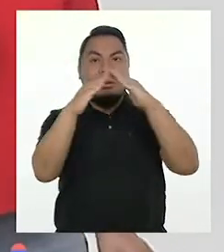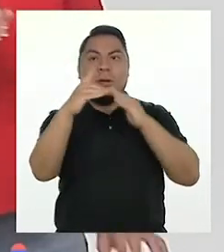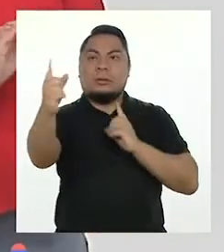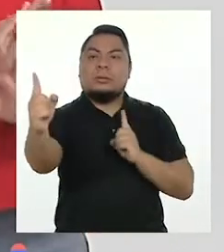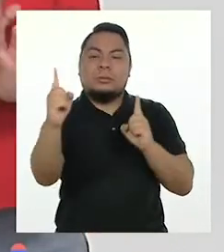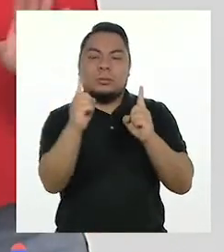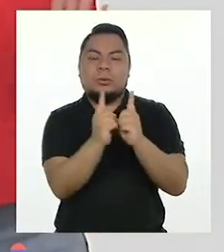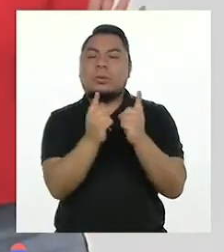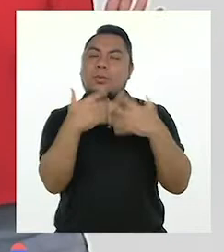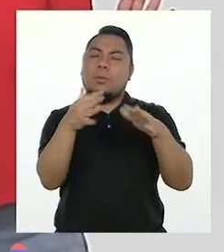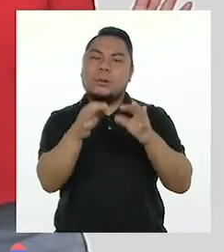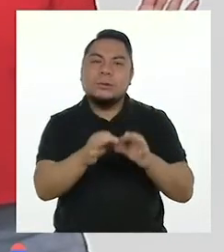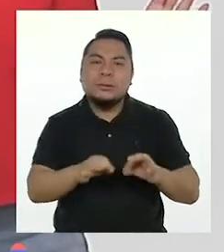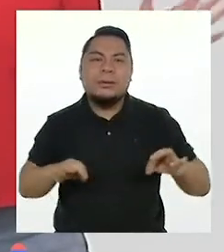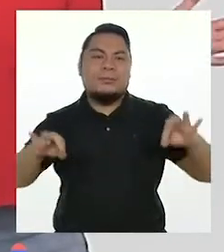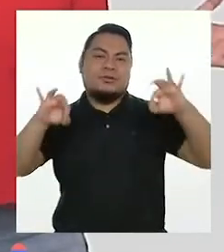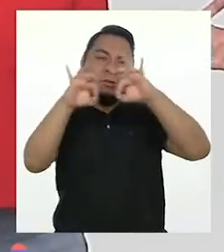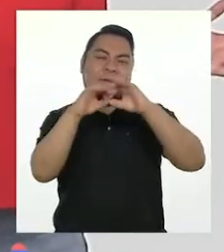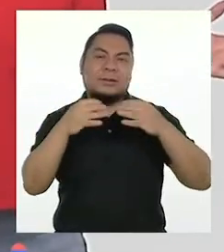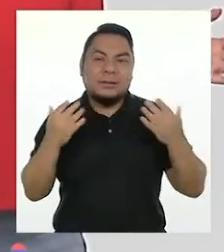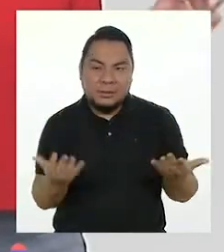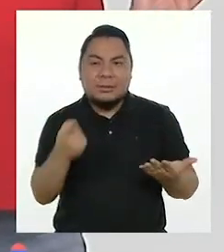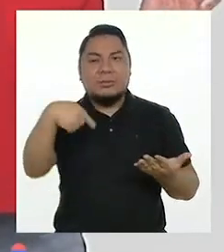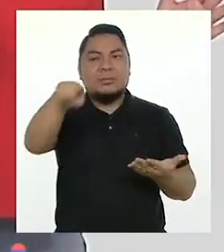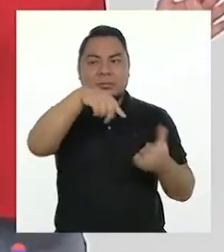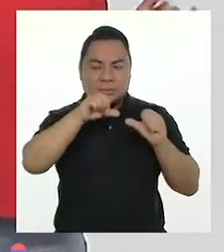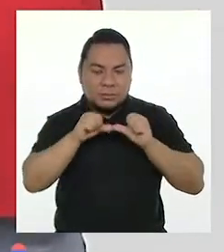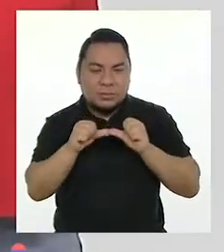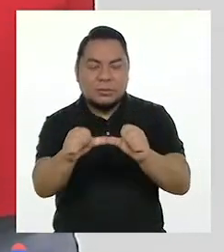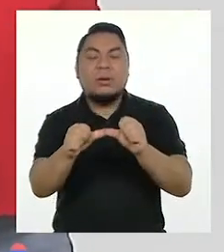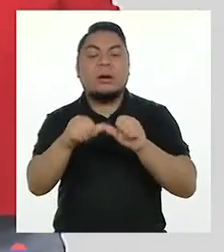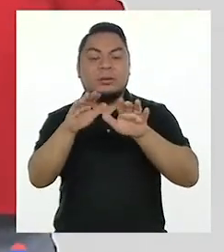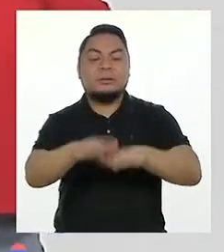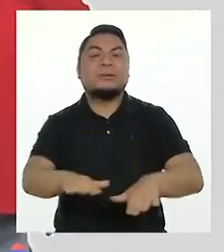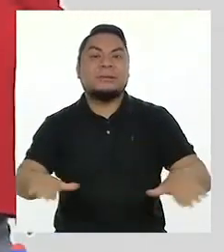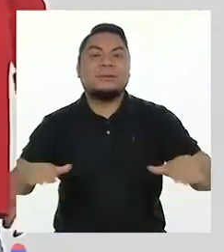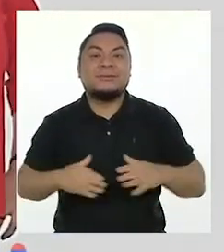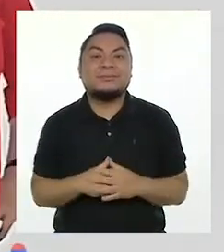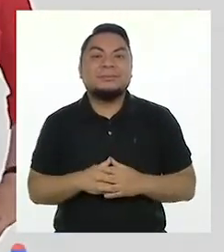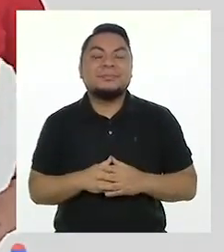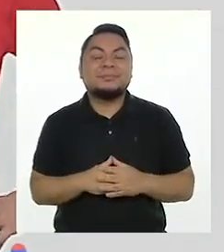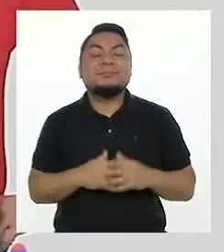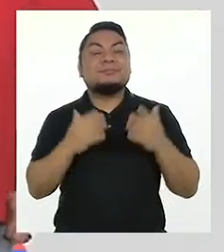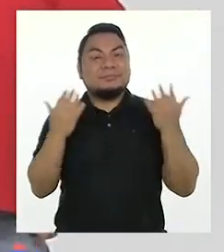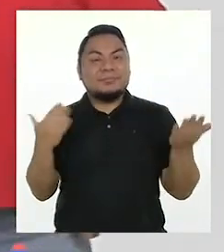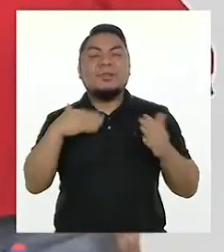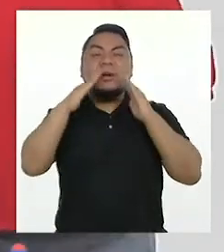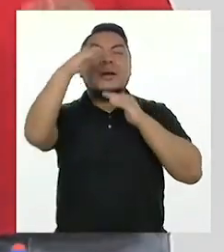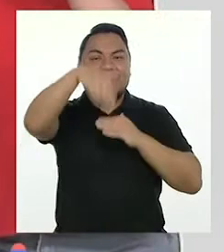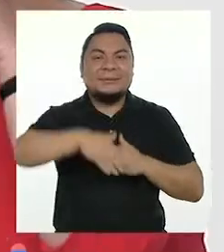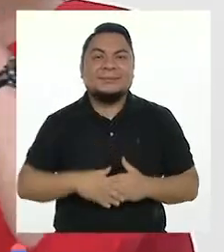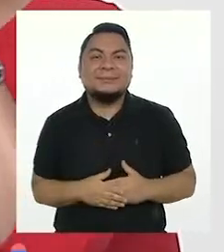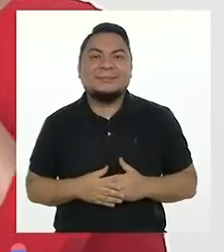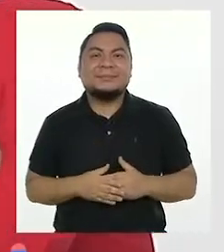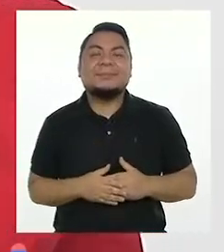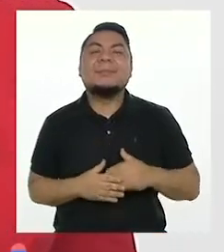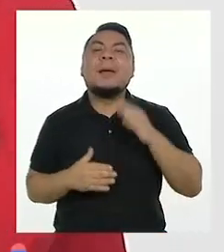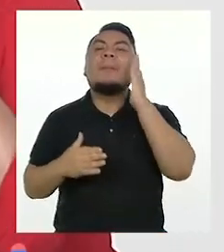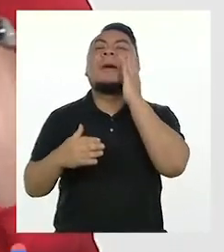que su compañía es súper importante para ayudar a las niñas y niños. Por eso haré mi llamado.